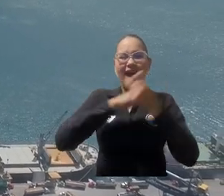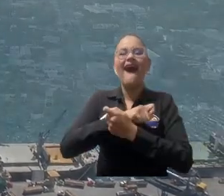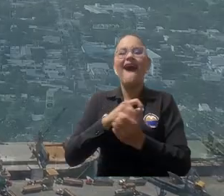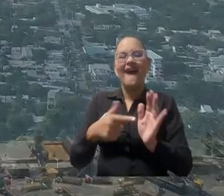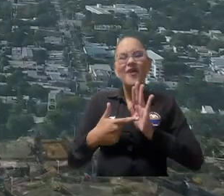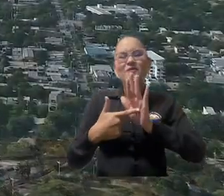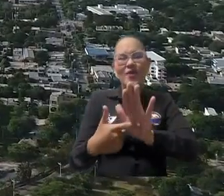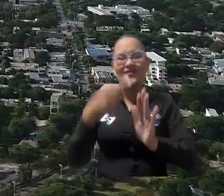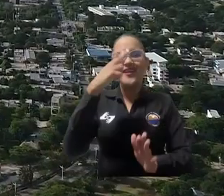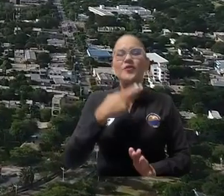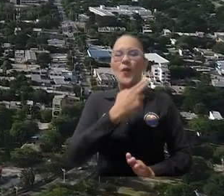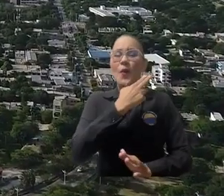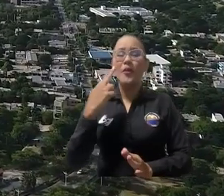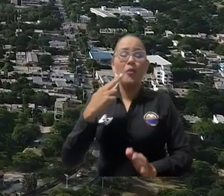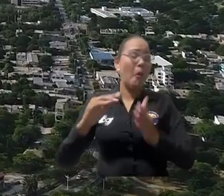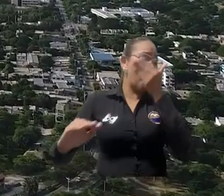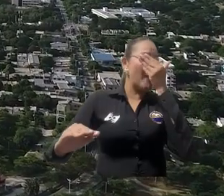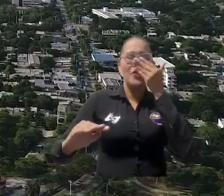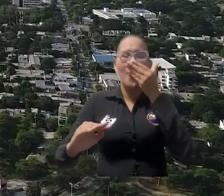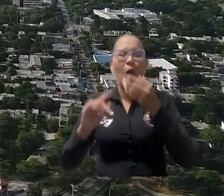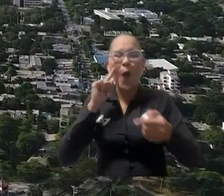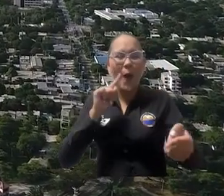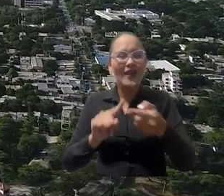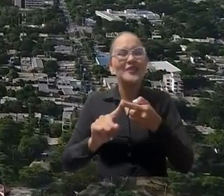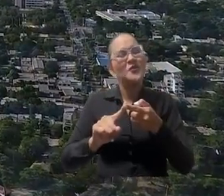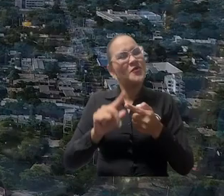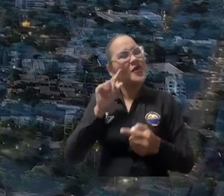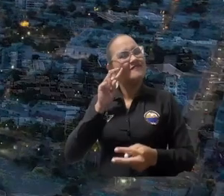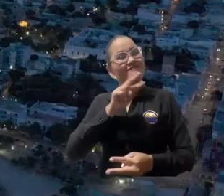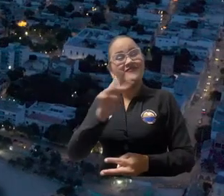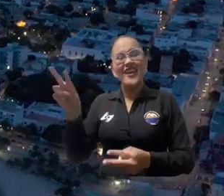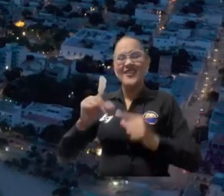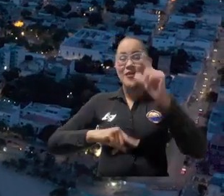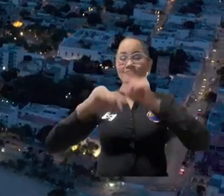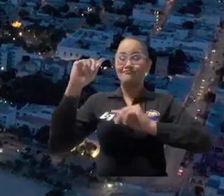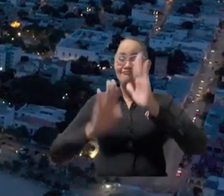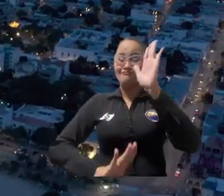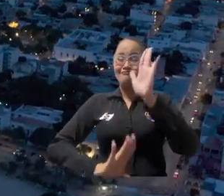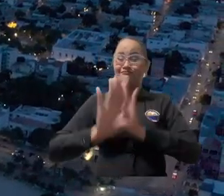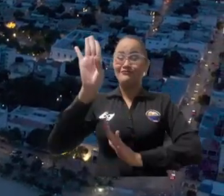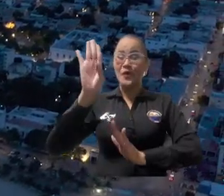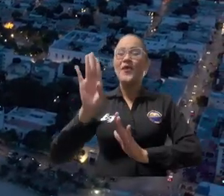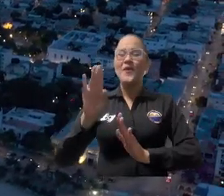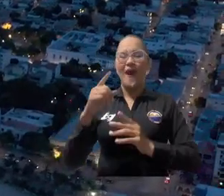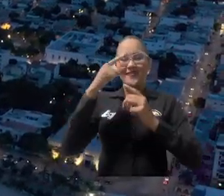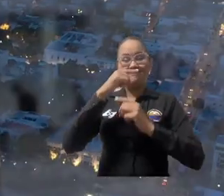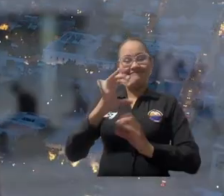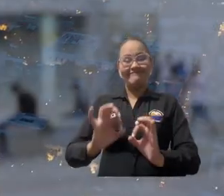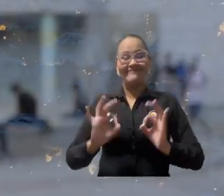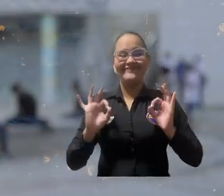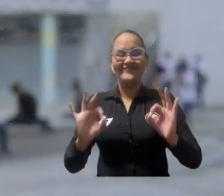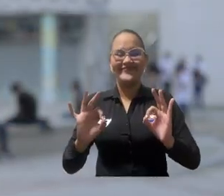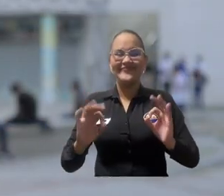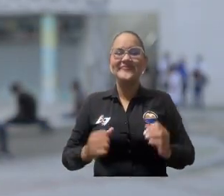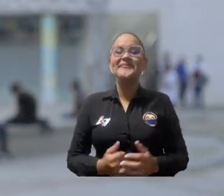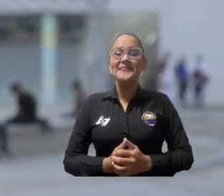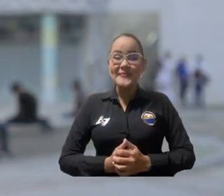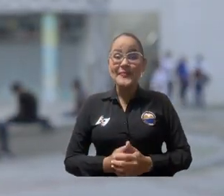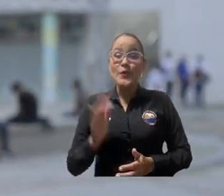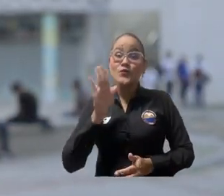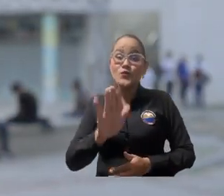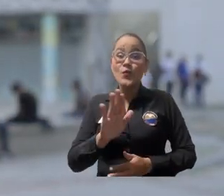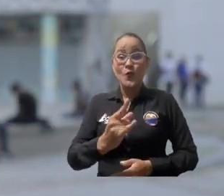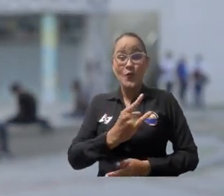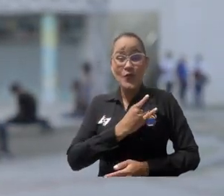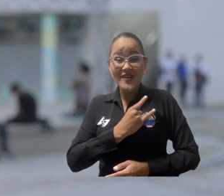Marta, para que deje de ser la tierra del olvido y podamos ver su nombre en las estrellas. Donde está la